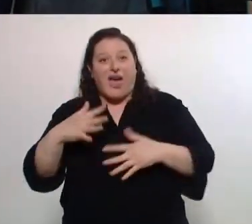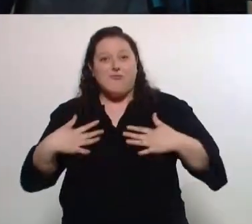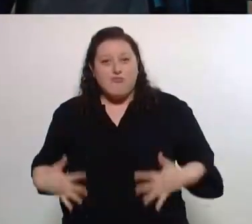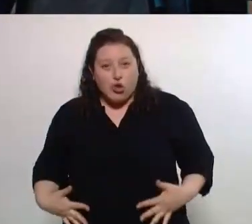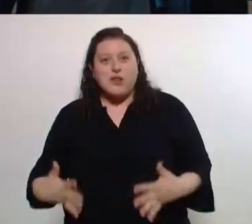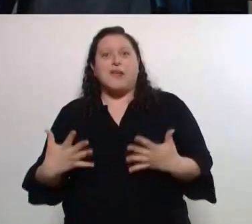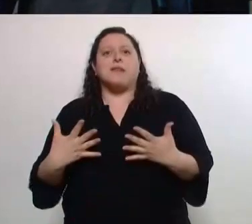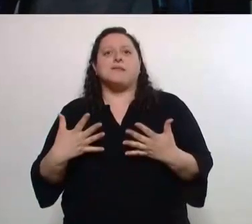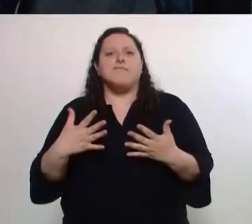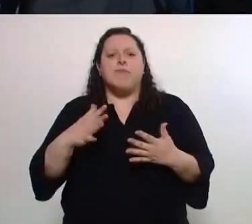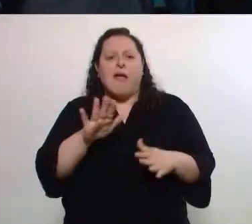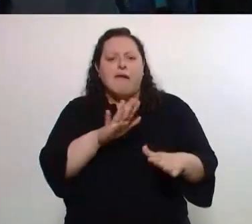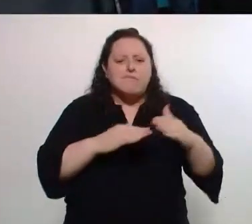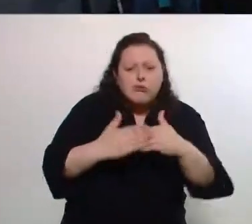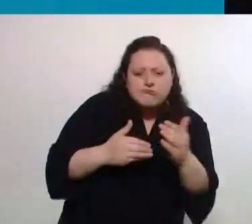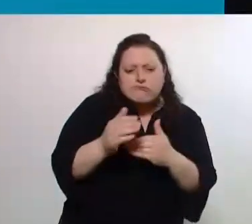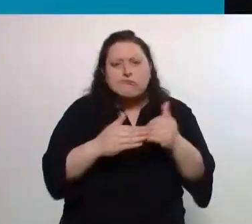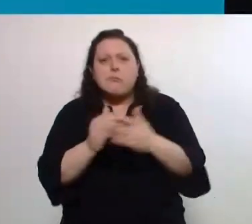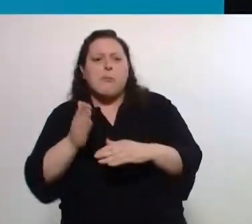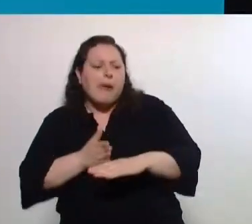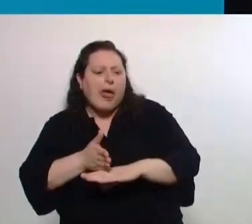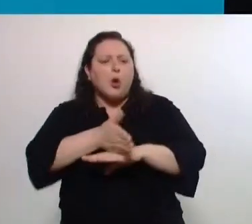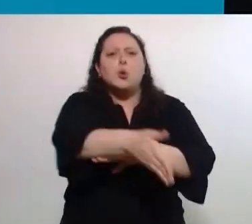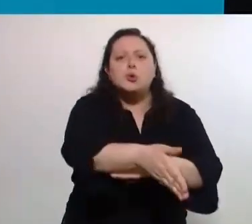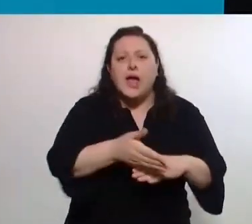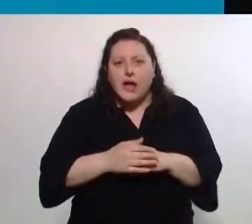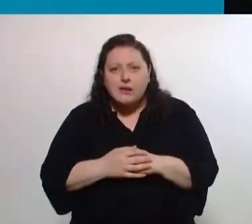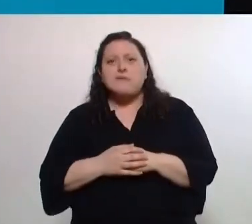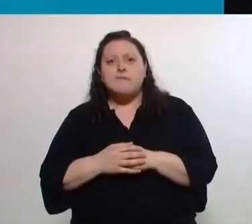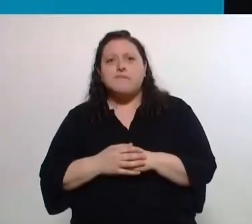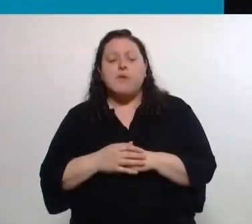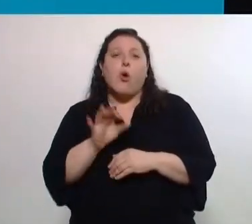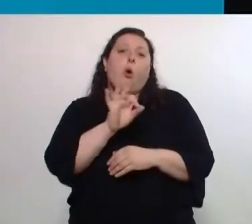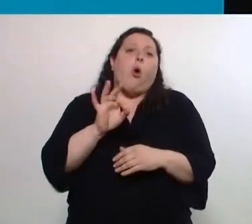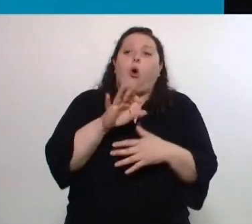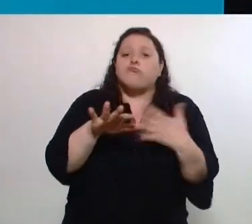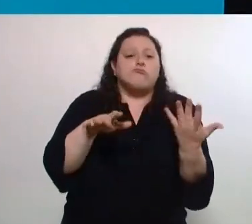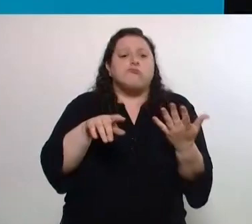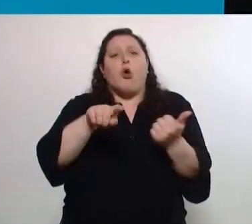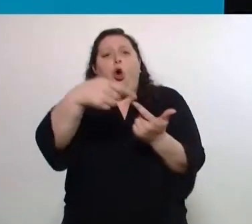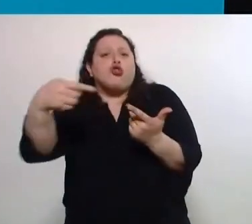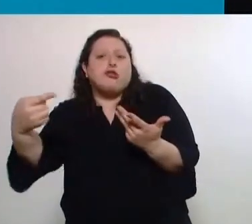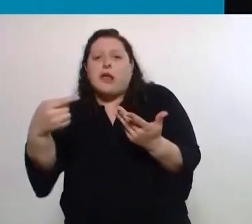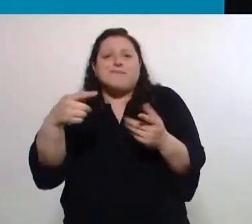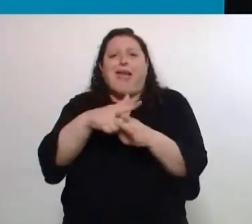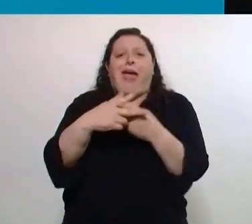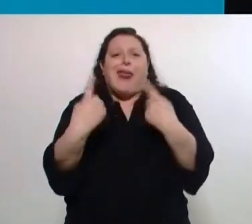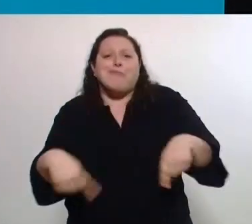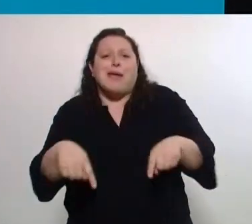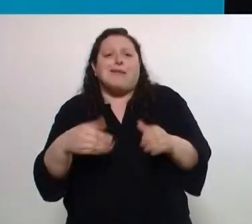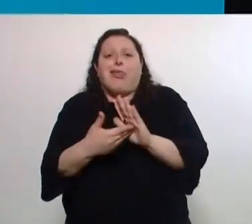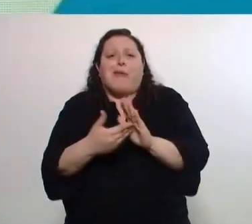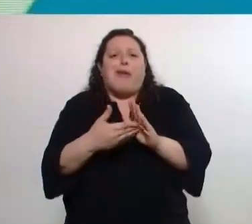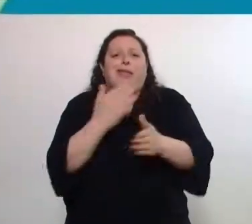o tienen armados mecanismos para otro tipo de discapacidades en el que los propios